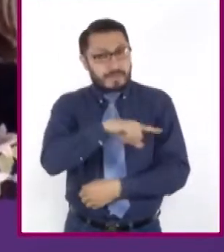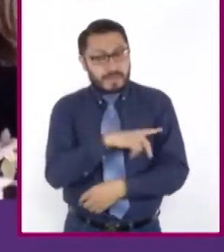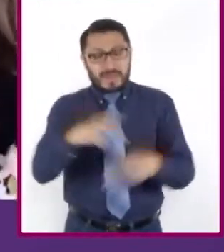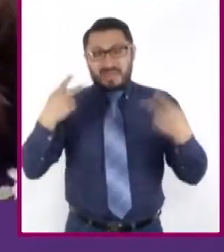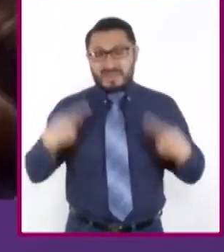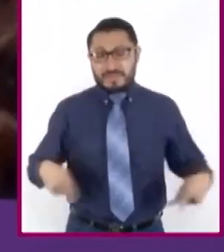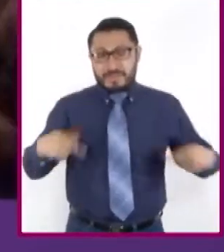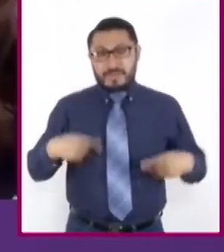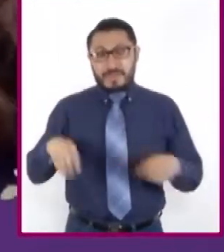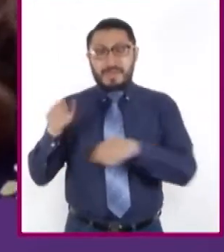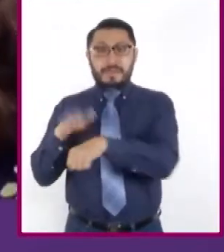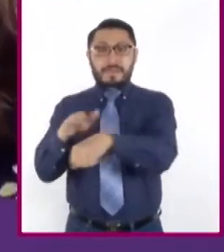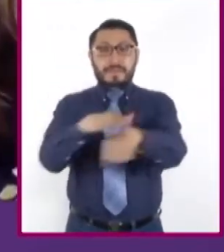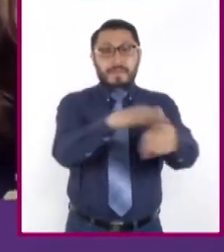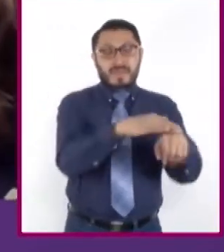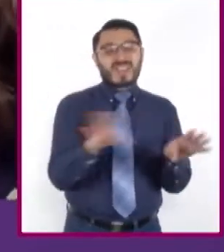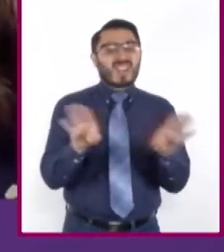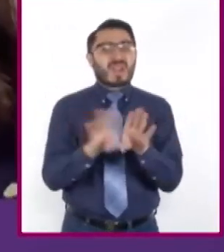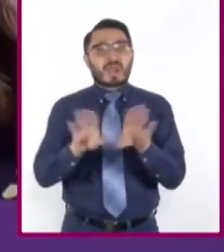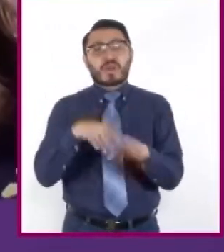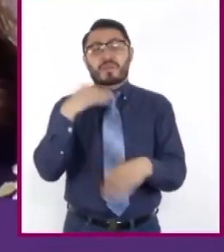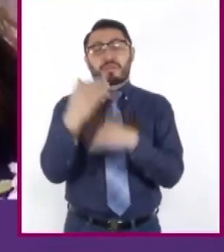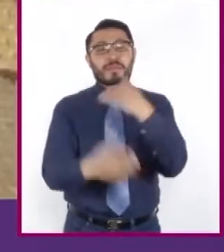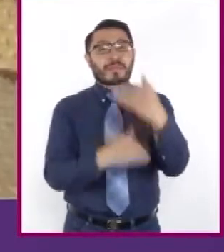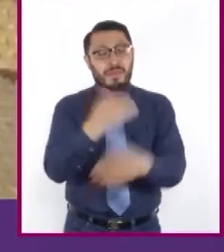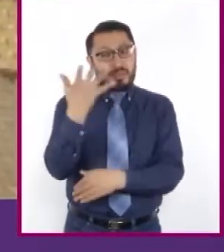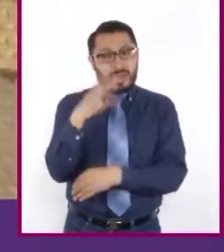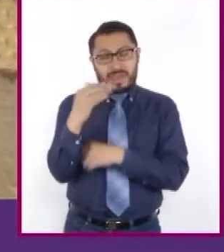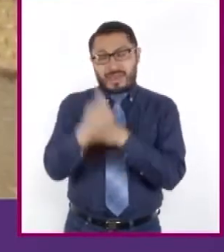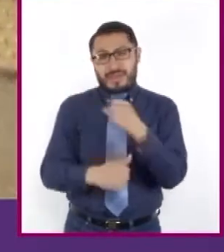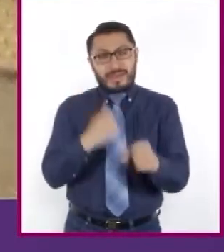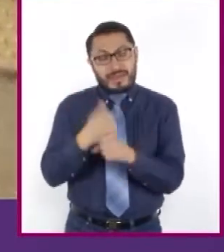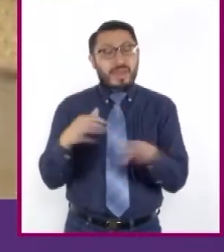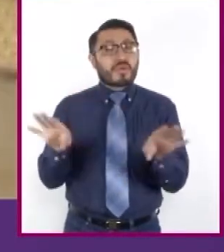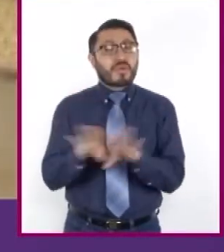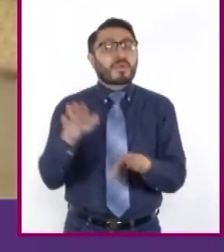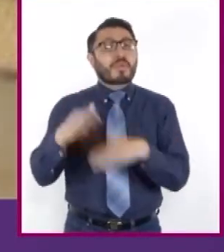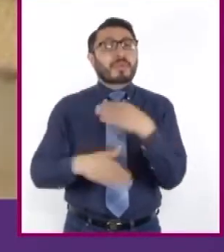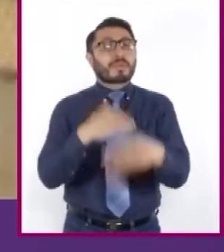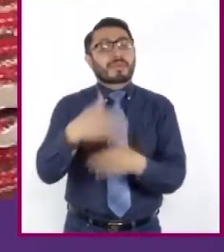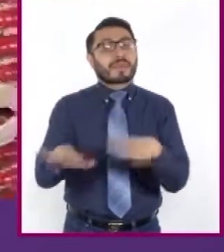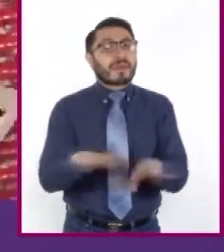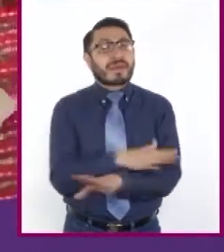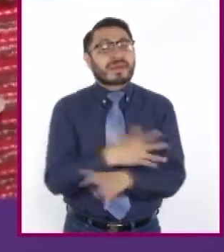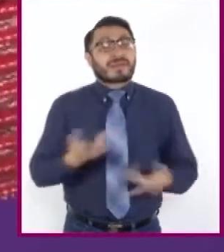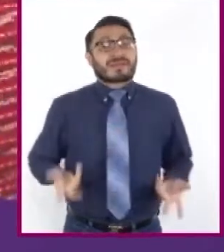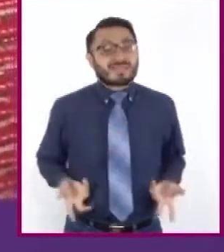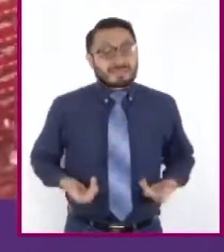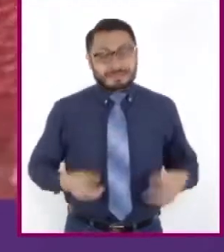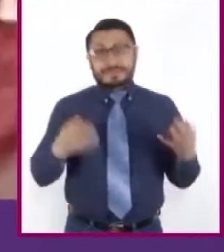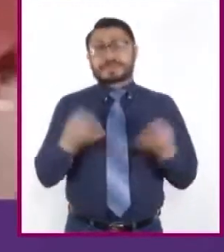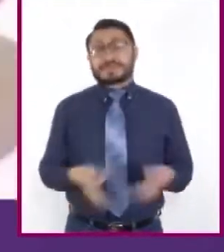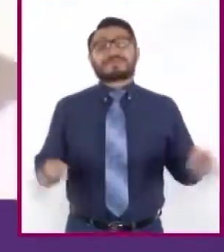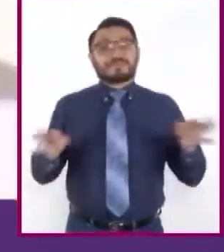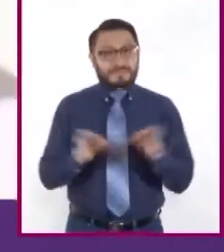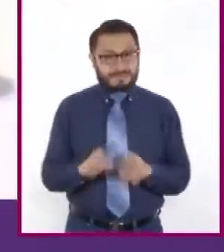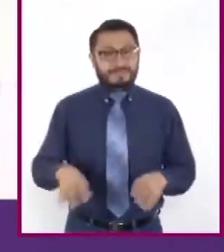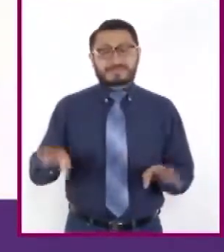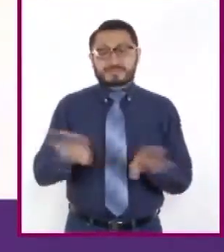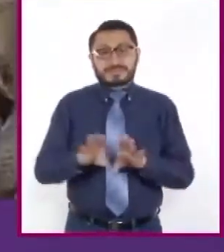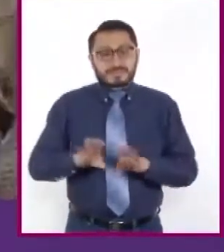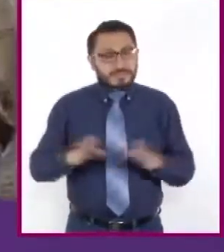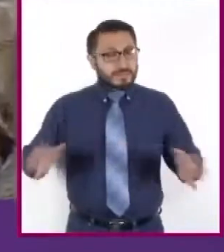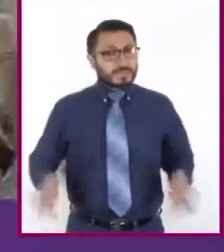creativo entre artistas y artesanos en estos 10 años? Es una evolución impresionante, donde no nada más se ha consolidado